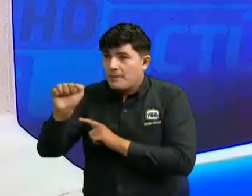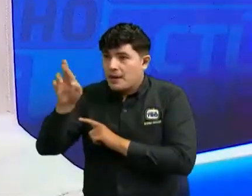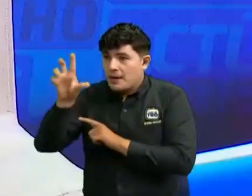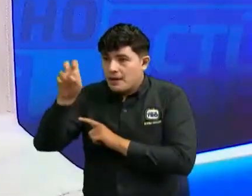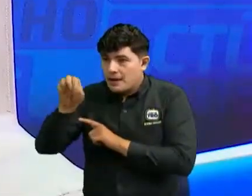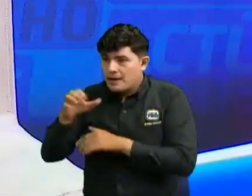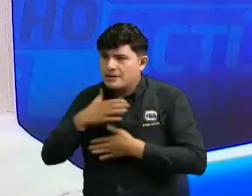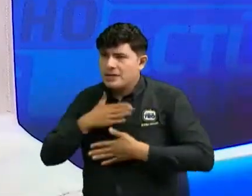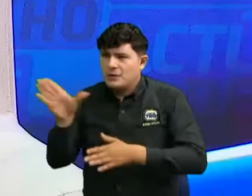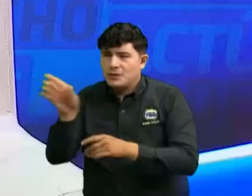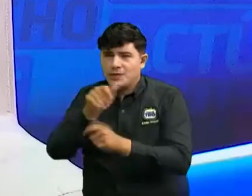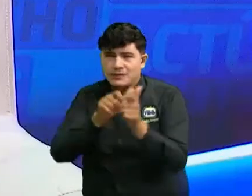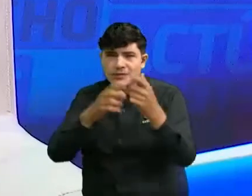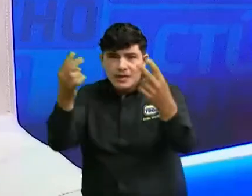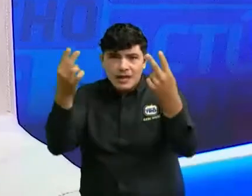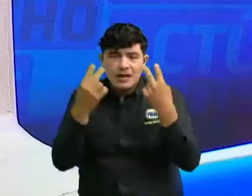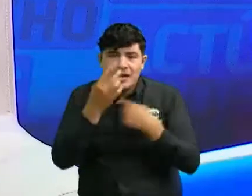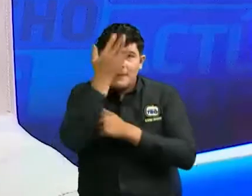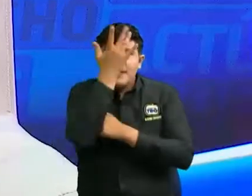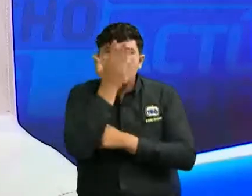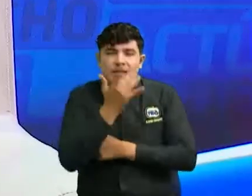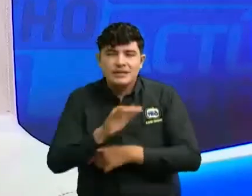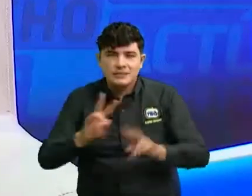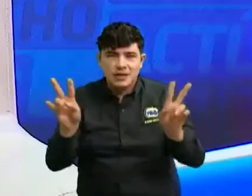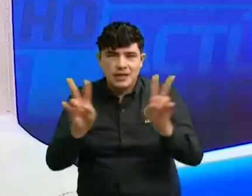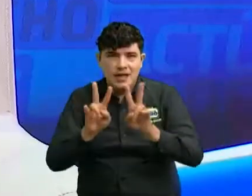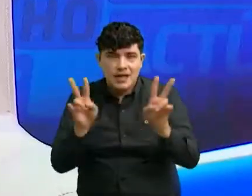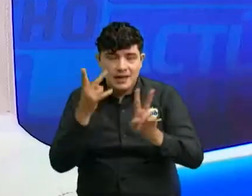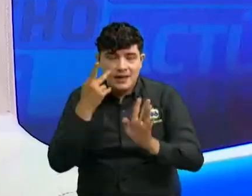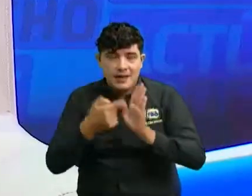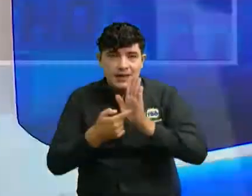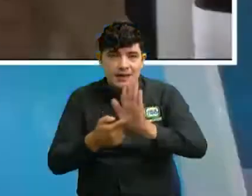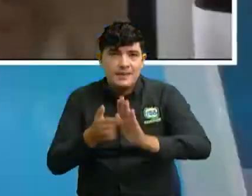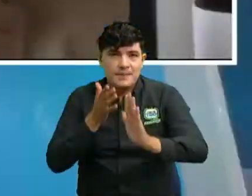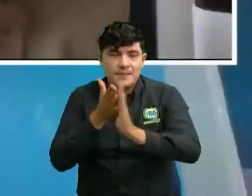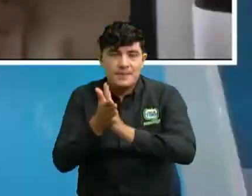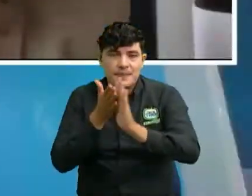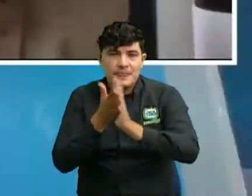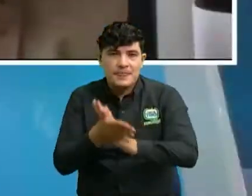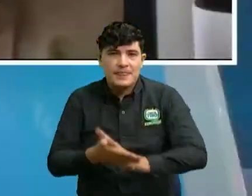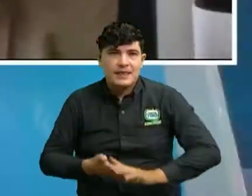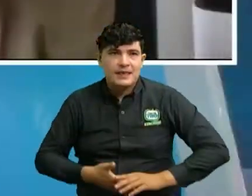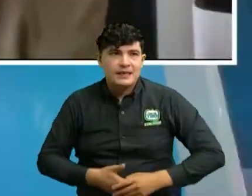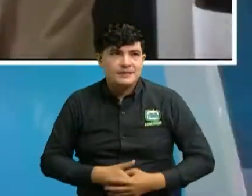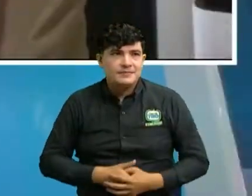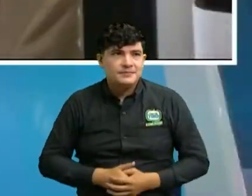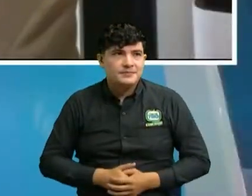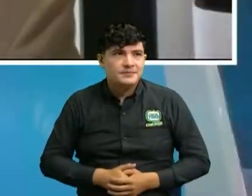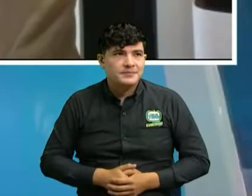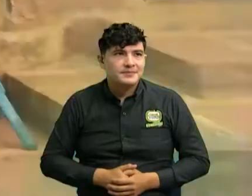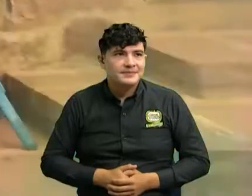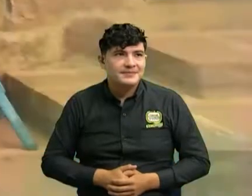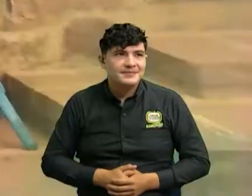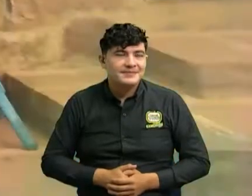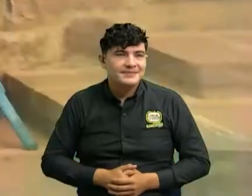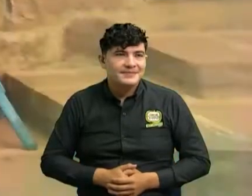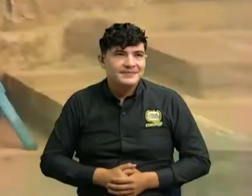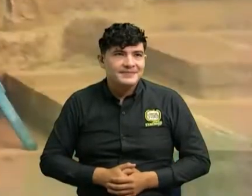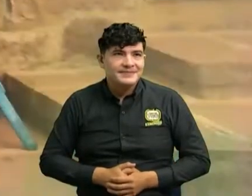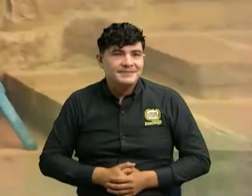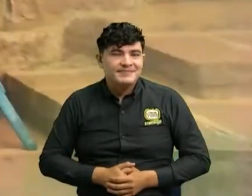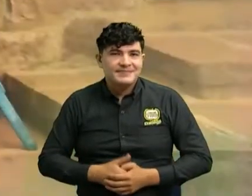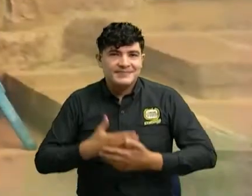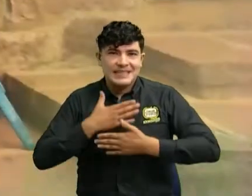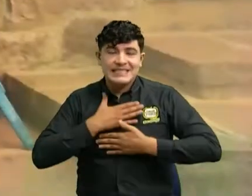se conectan con nosotros a través del Facebook la IS que aparece en el perfil de Caraltro en Facebook bueno